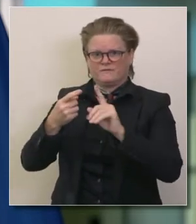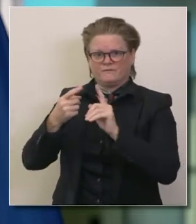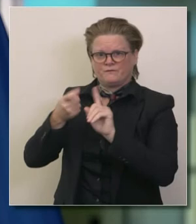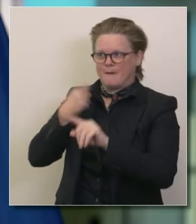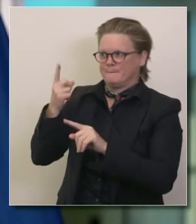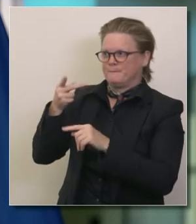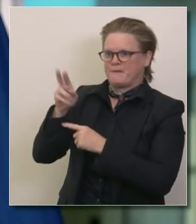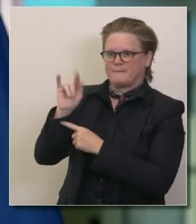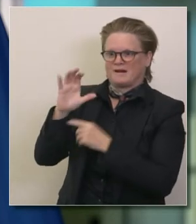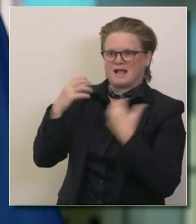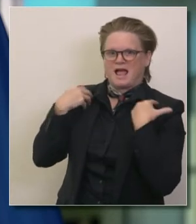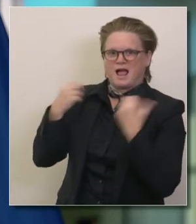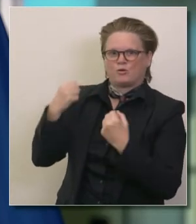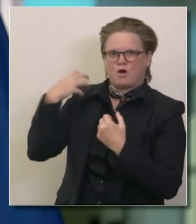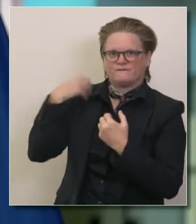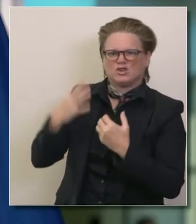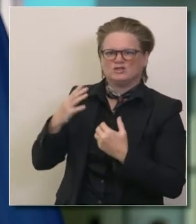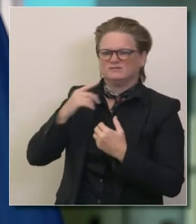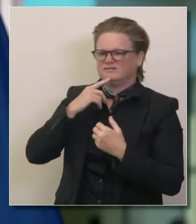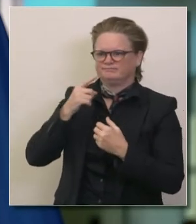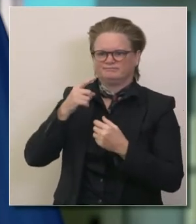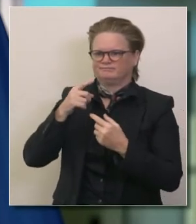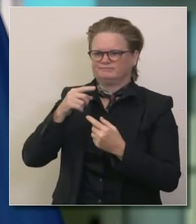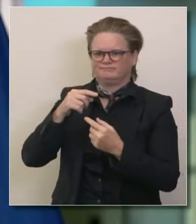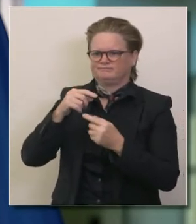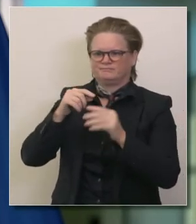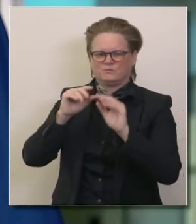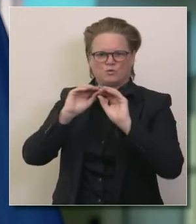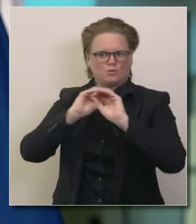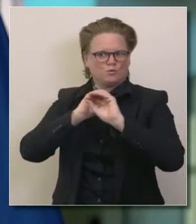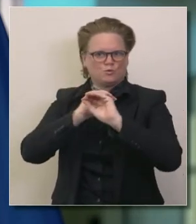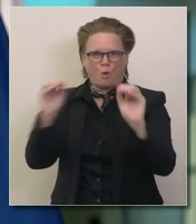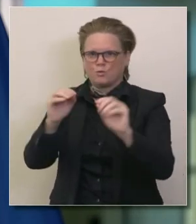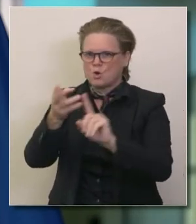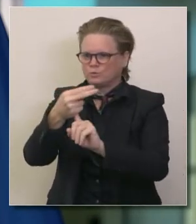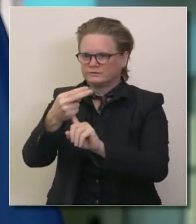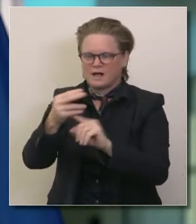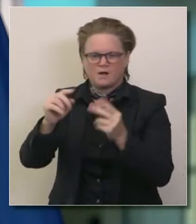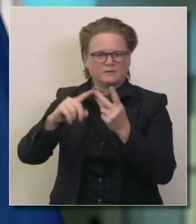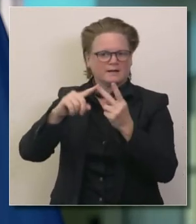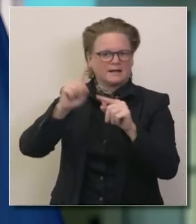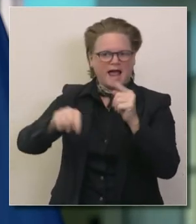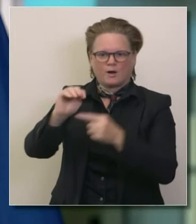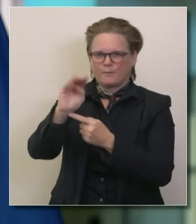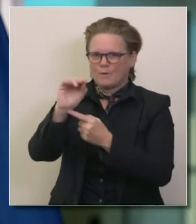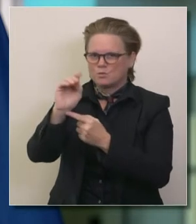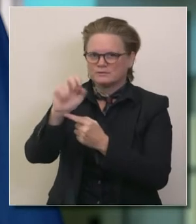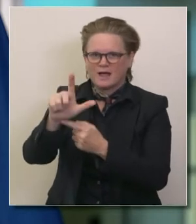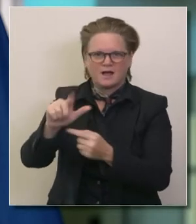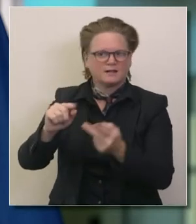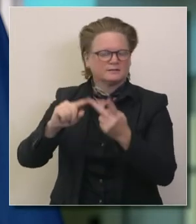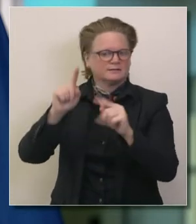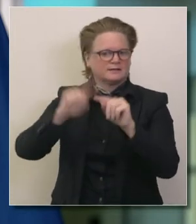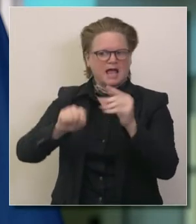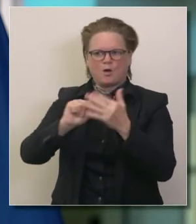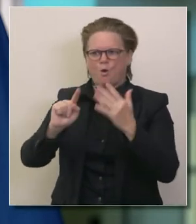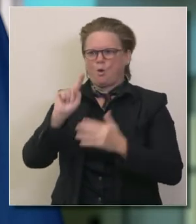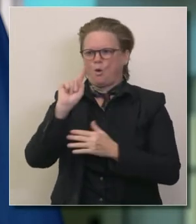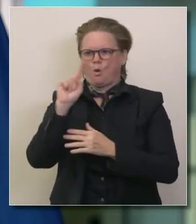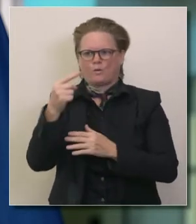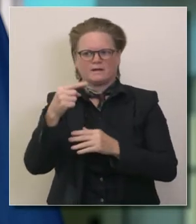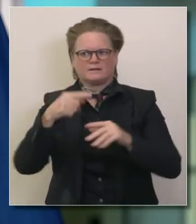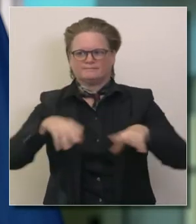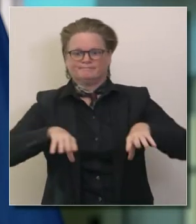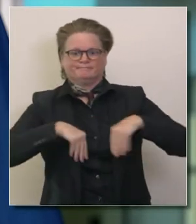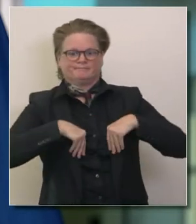orden que fue firmada por el funcionario de salud pública requiere que esto sea parte de una ley